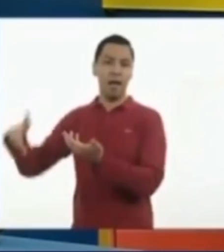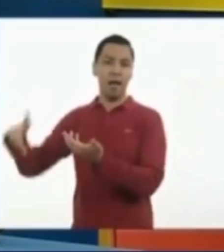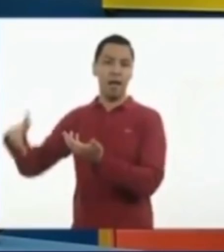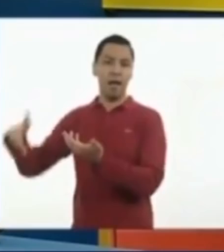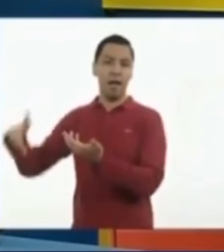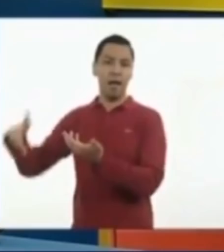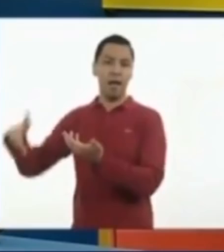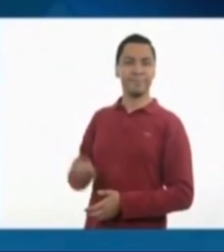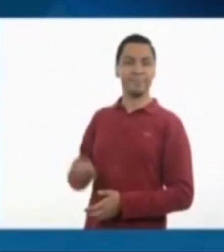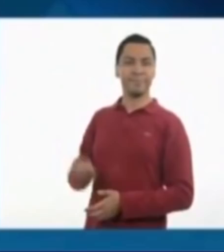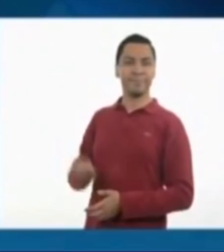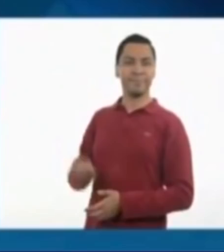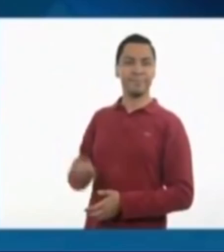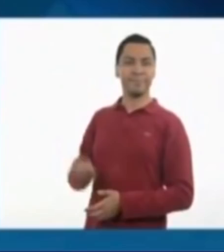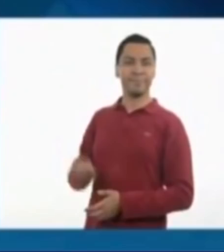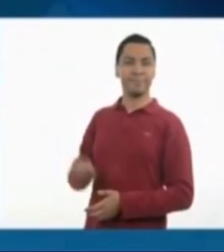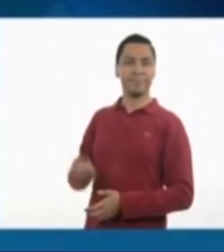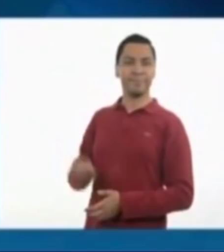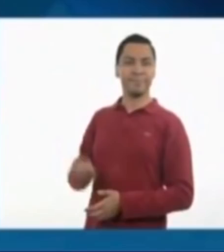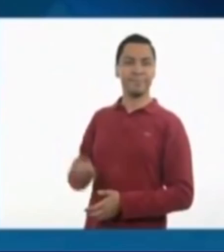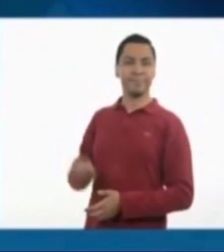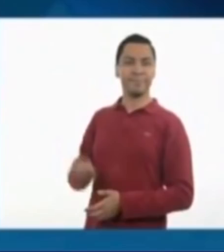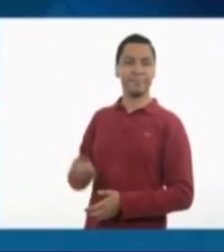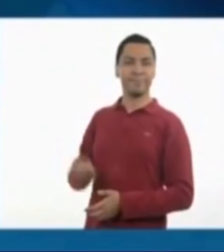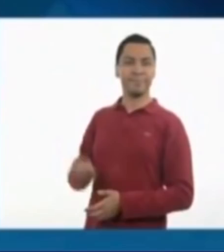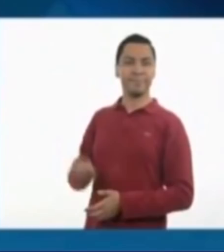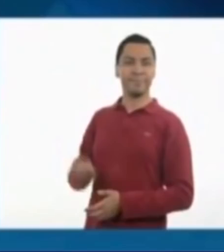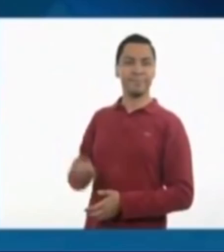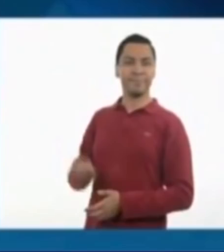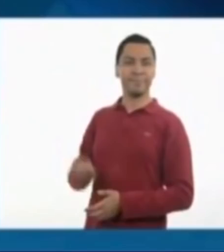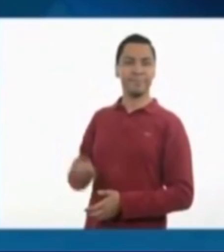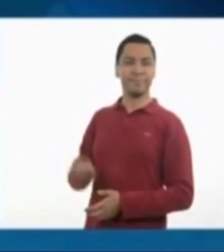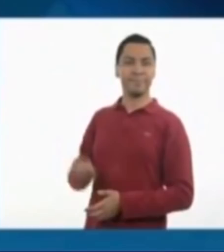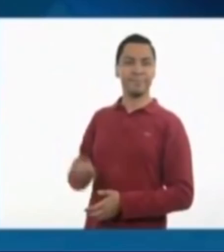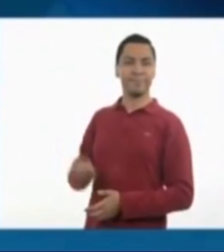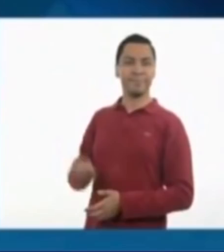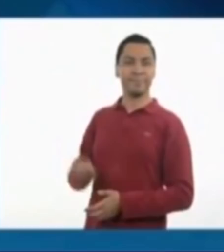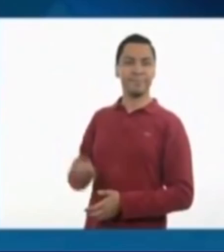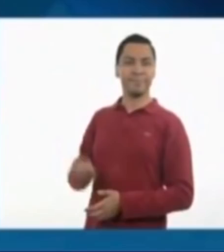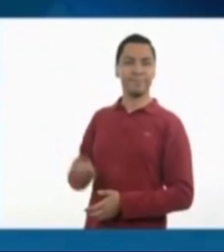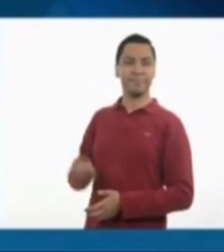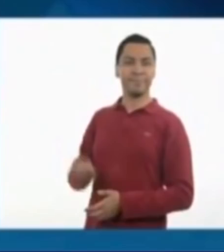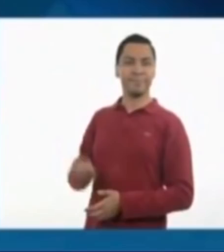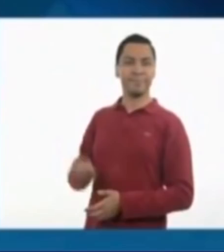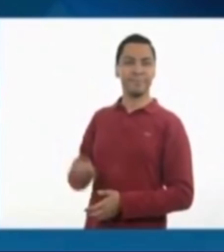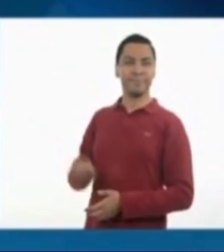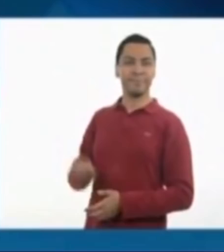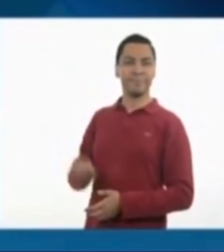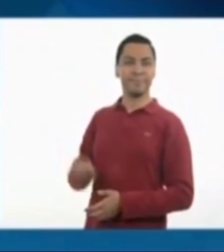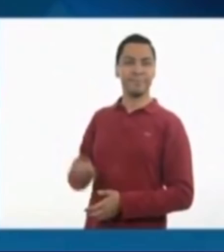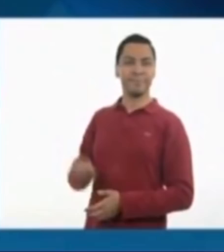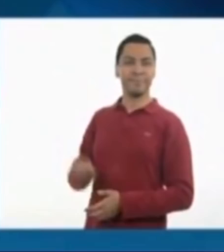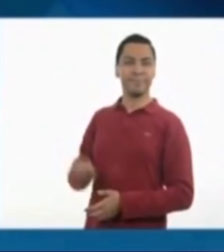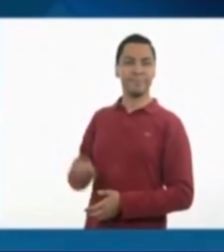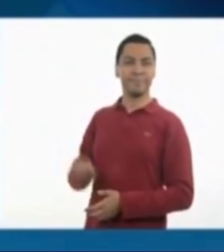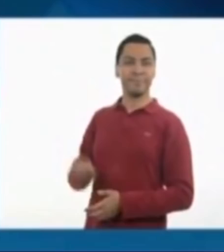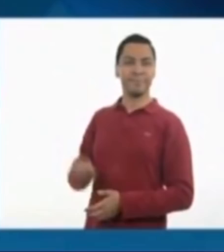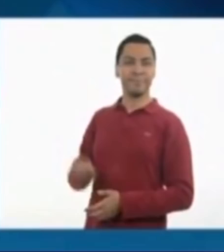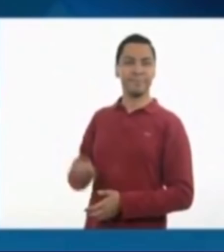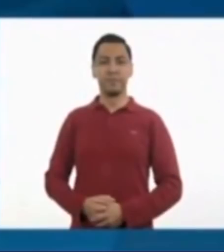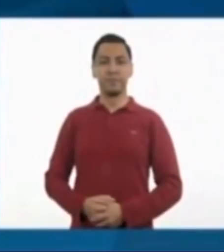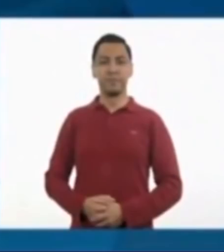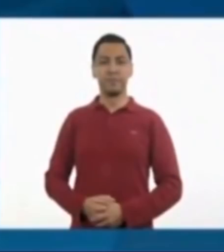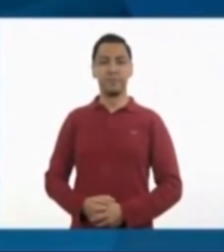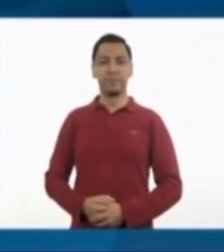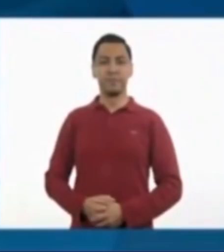ver. En muchos lugares no hay anuncios. Anuncios hechos a mano, como el que podemos ver a continuación. Ambos usan las palabras